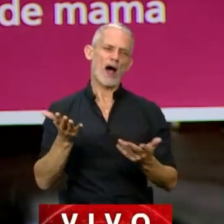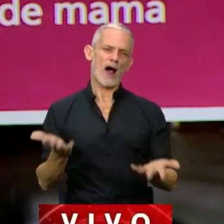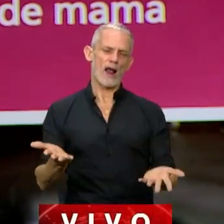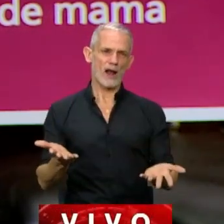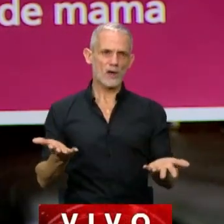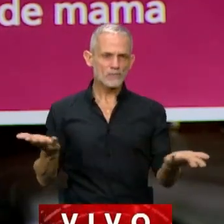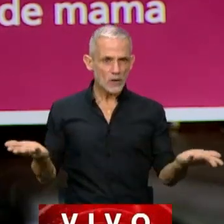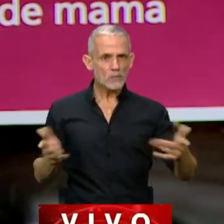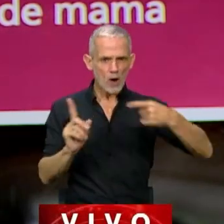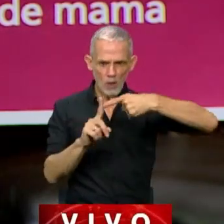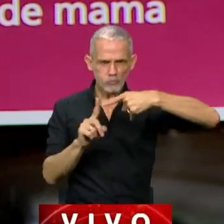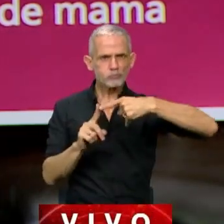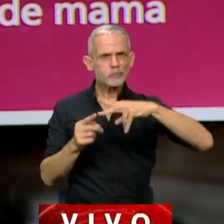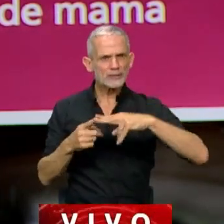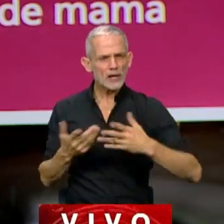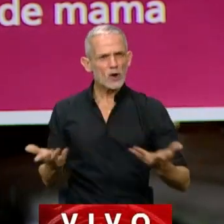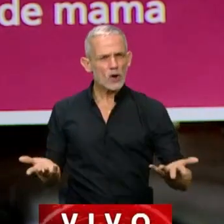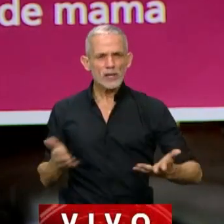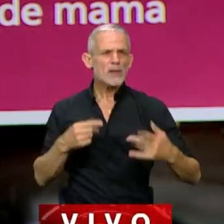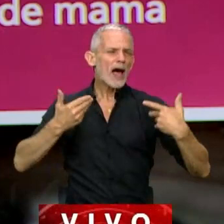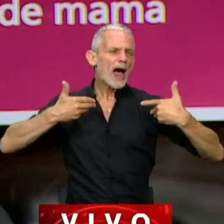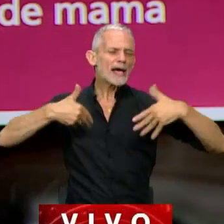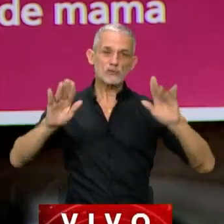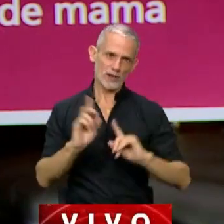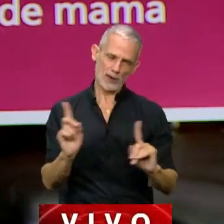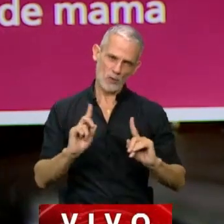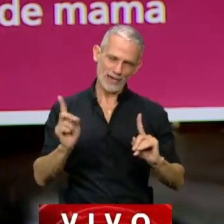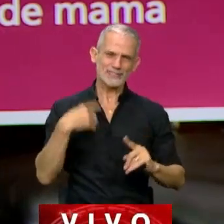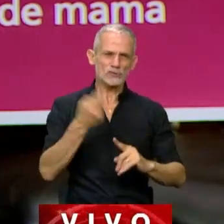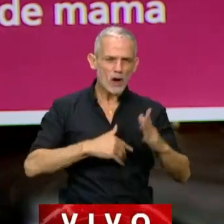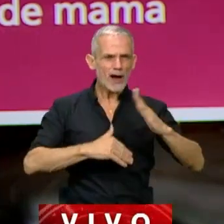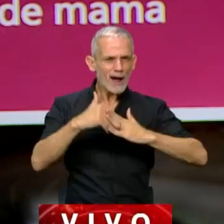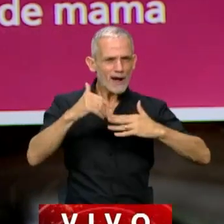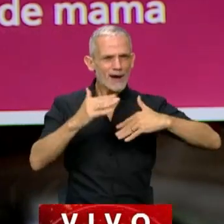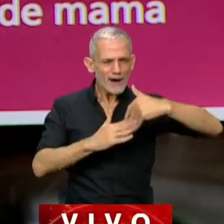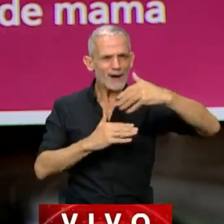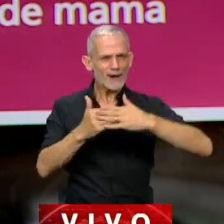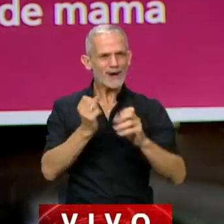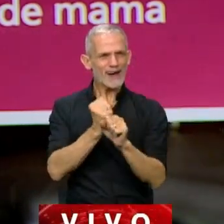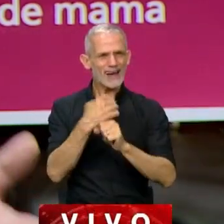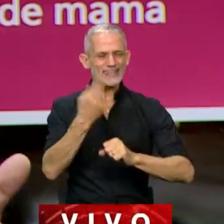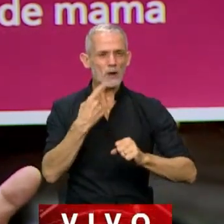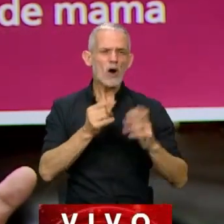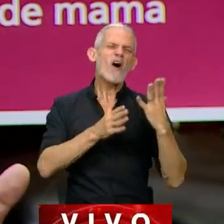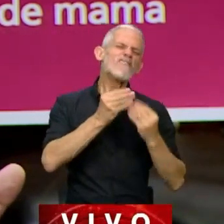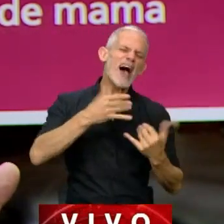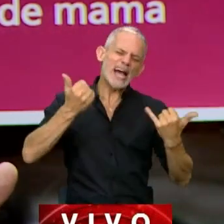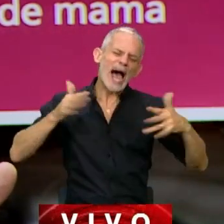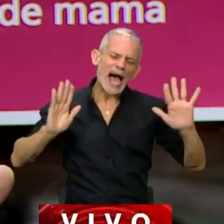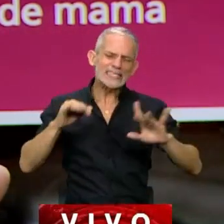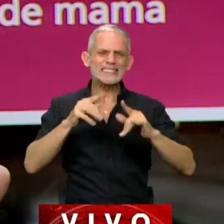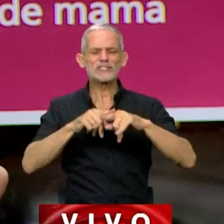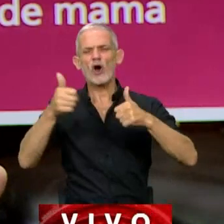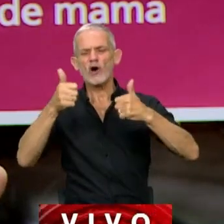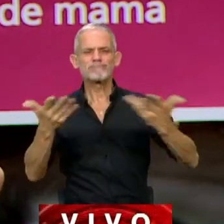Y uno dice, estas cosas no son casuales, las estamos construyendo, con aciertos y errores, con momentos